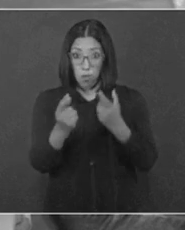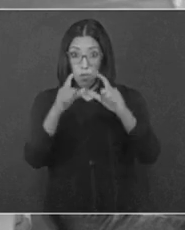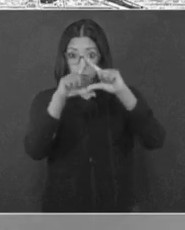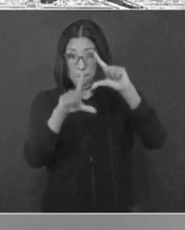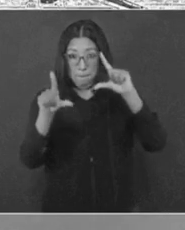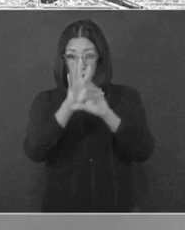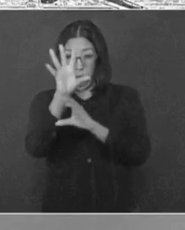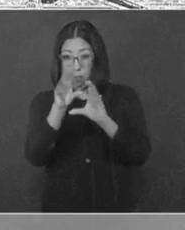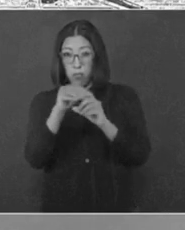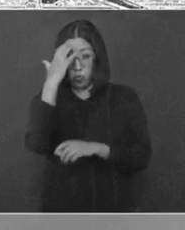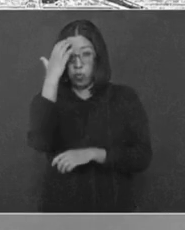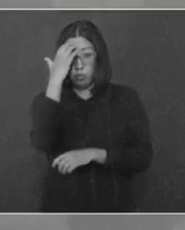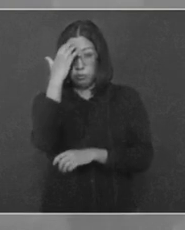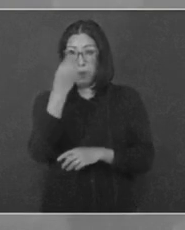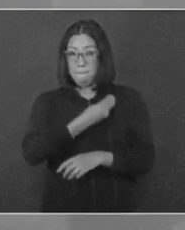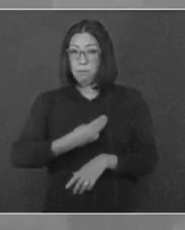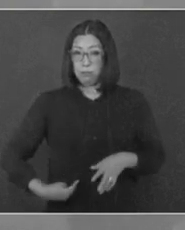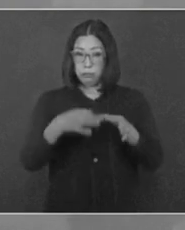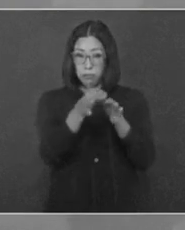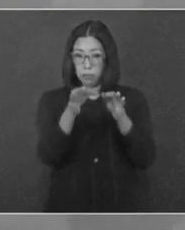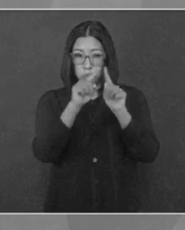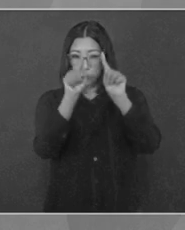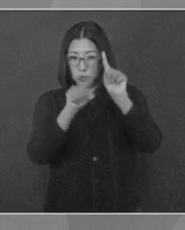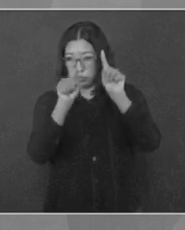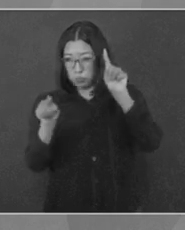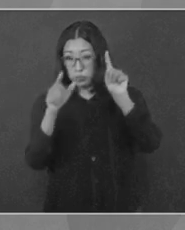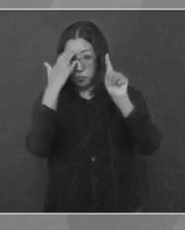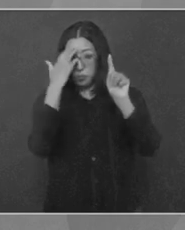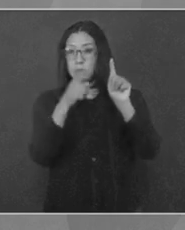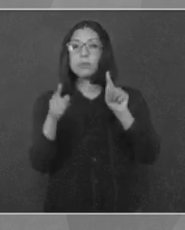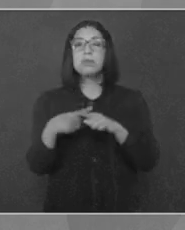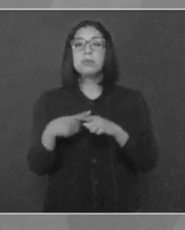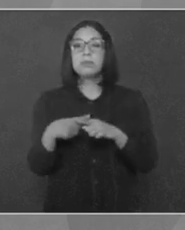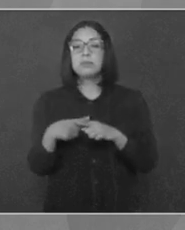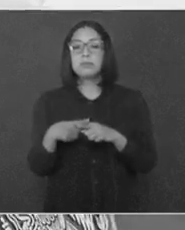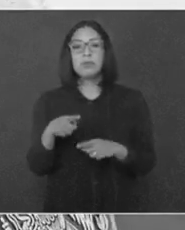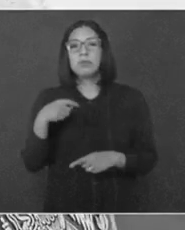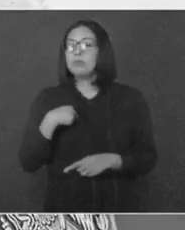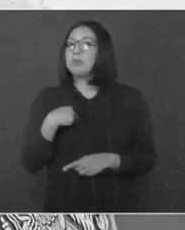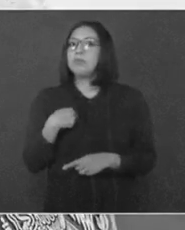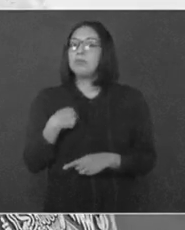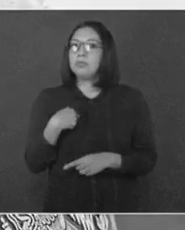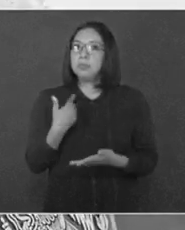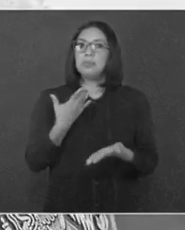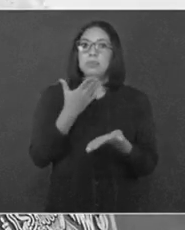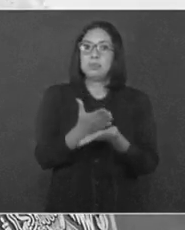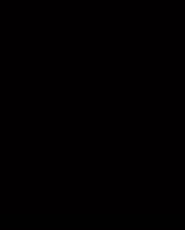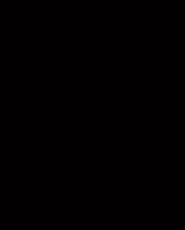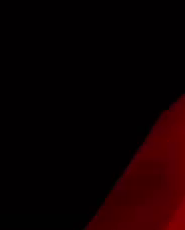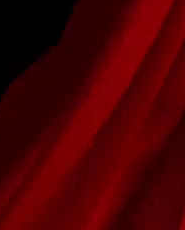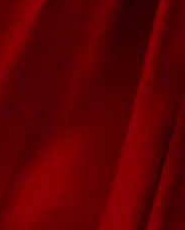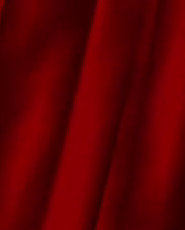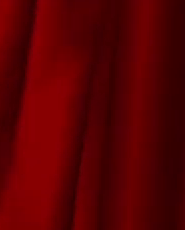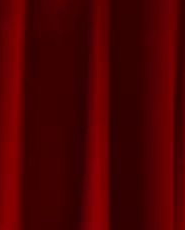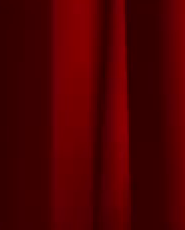que conozca todos los municipios del país. Y siempre los he recorrido a ras de tierra. ¡Gracias!